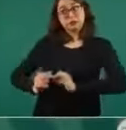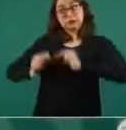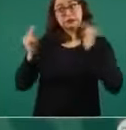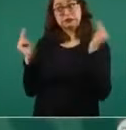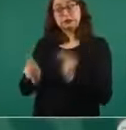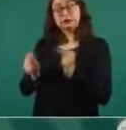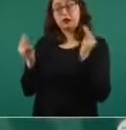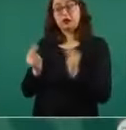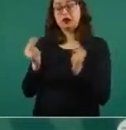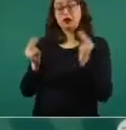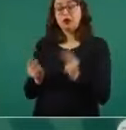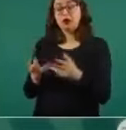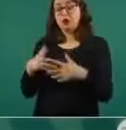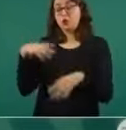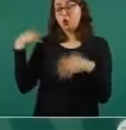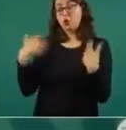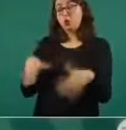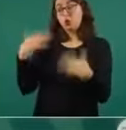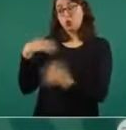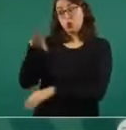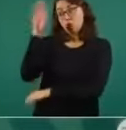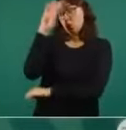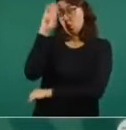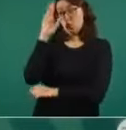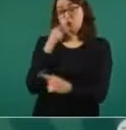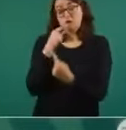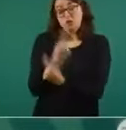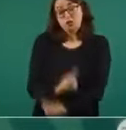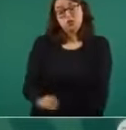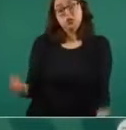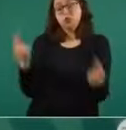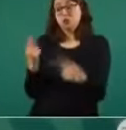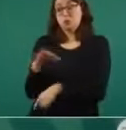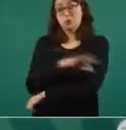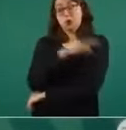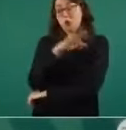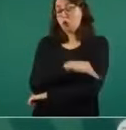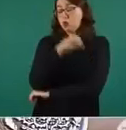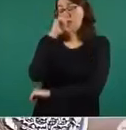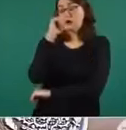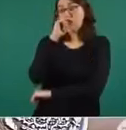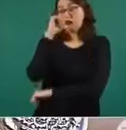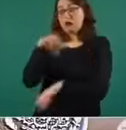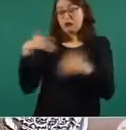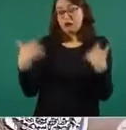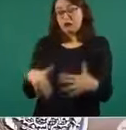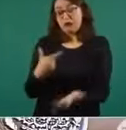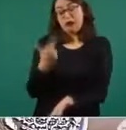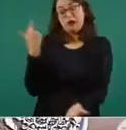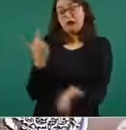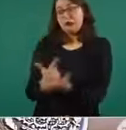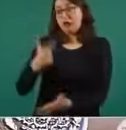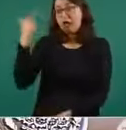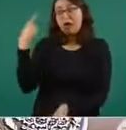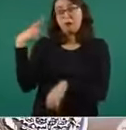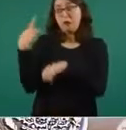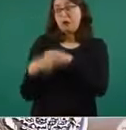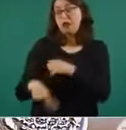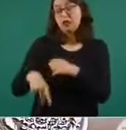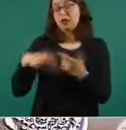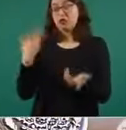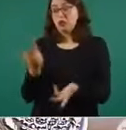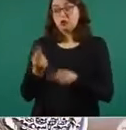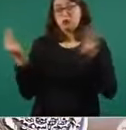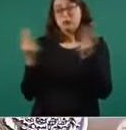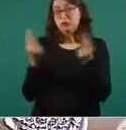espantarnos, diciendo de que qué barbaridad, los niños sin vacuna están en estado de indefensión y hay que vacunarlos y hay